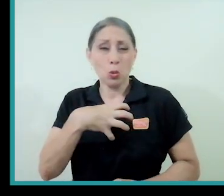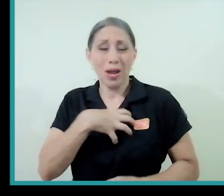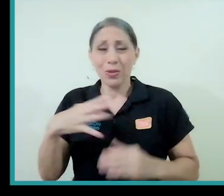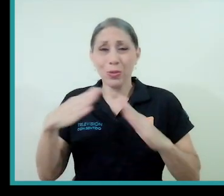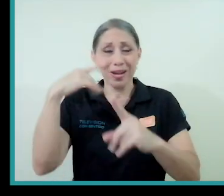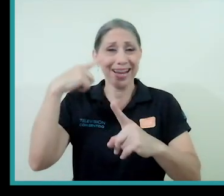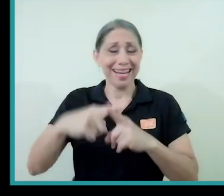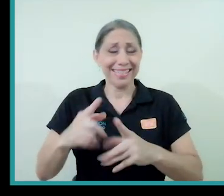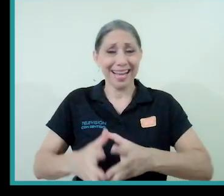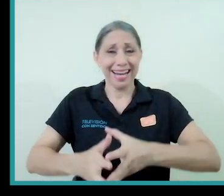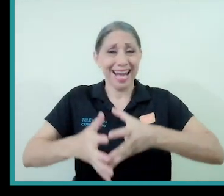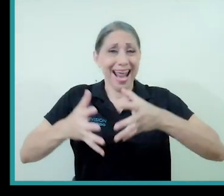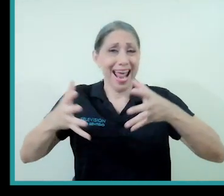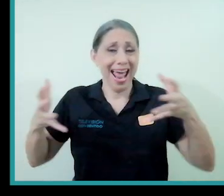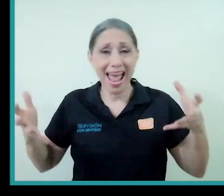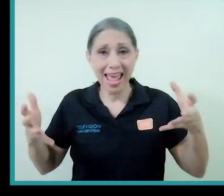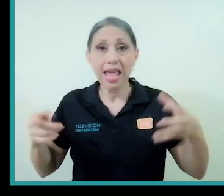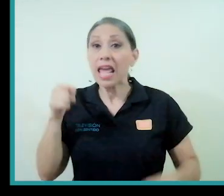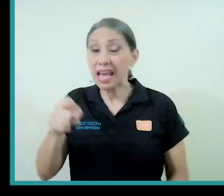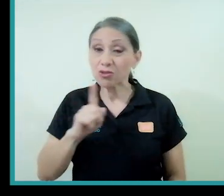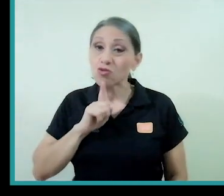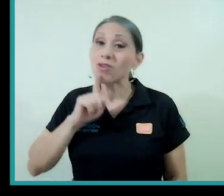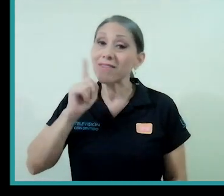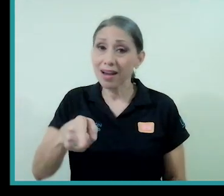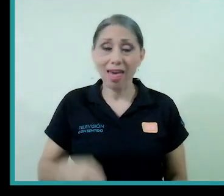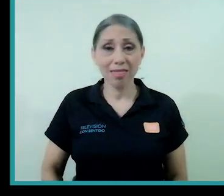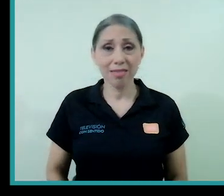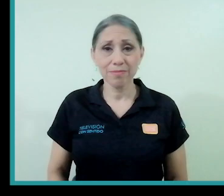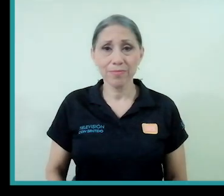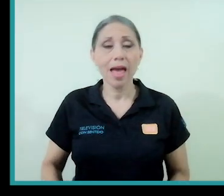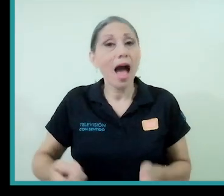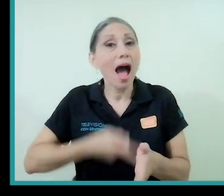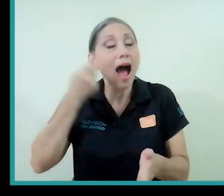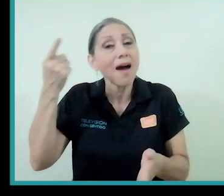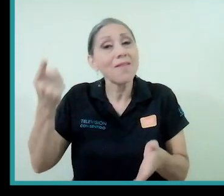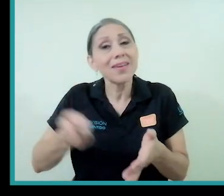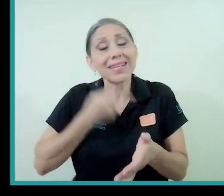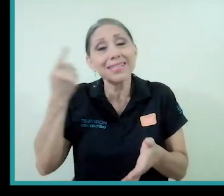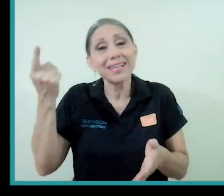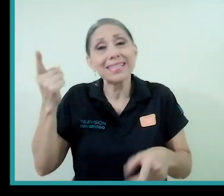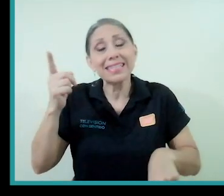Esto es una realidad y a veces es la gente más